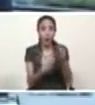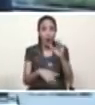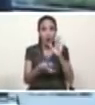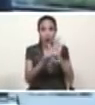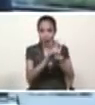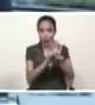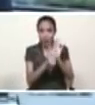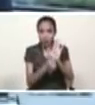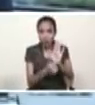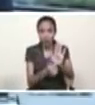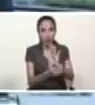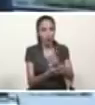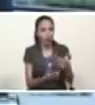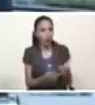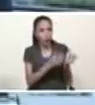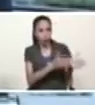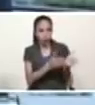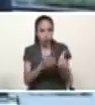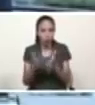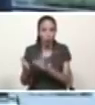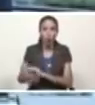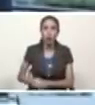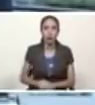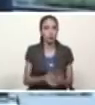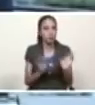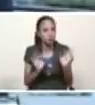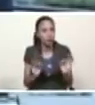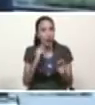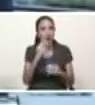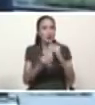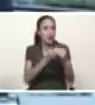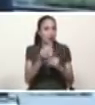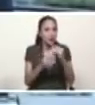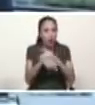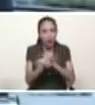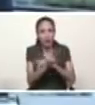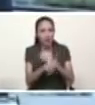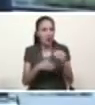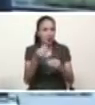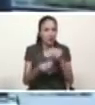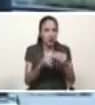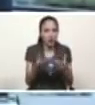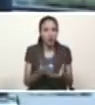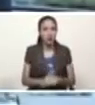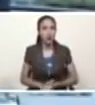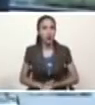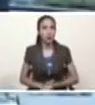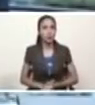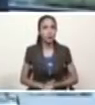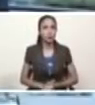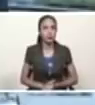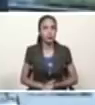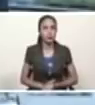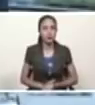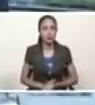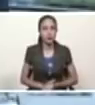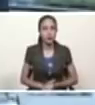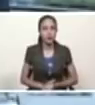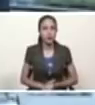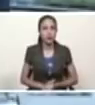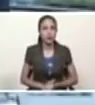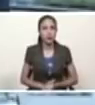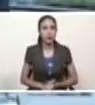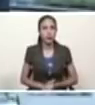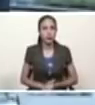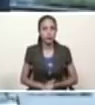desde el punto de vista programático de lo que se va a hacer en Venezuela de aquí al dos mil veinticinco aquí tiene la ley rectora